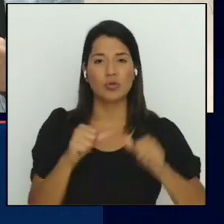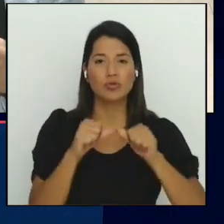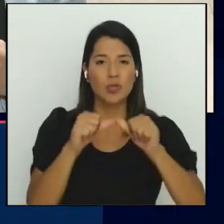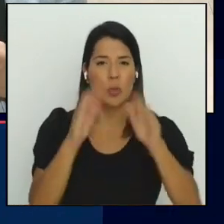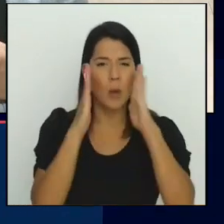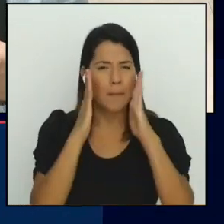de seguridad. Gracias.